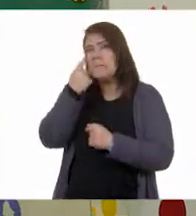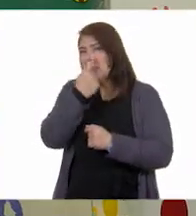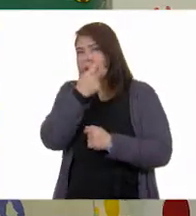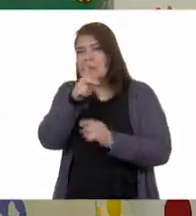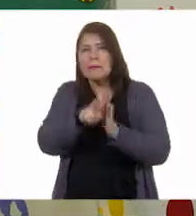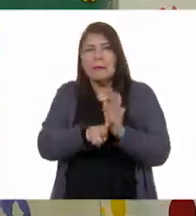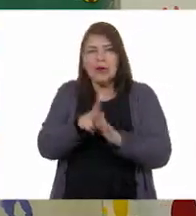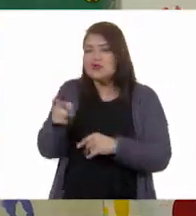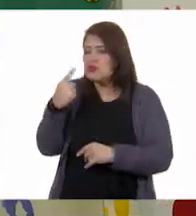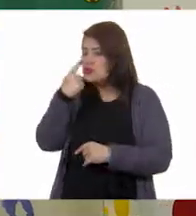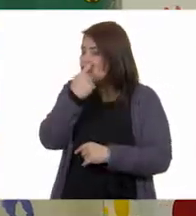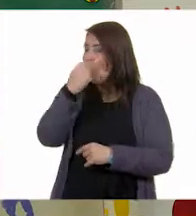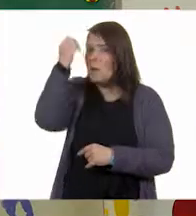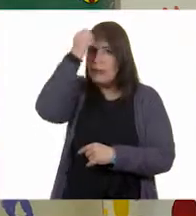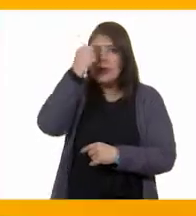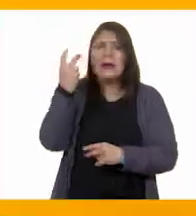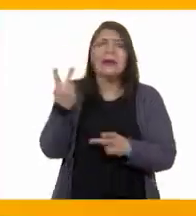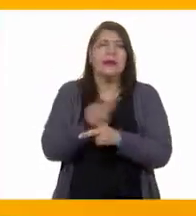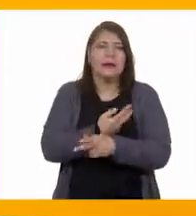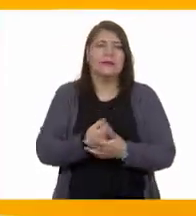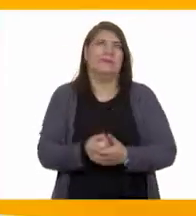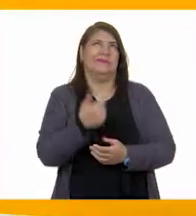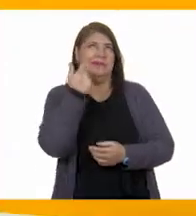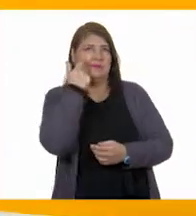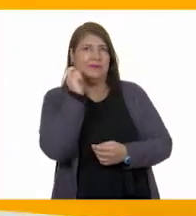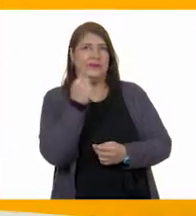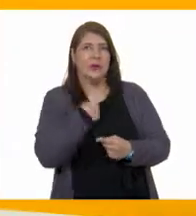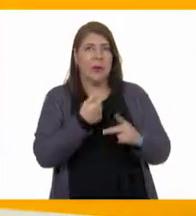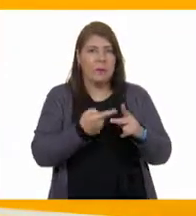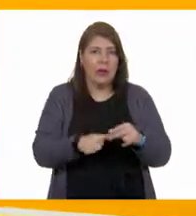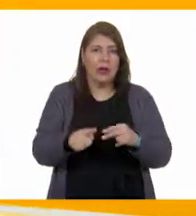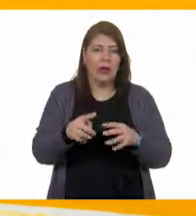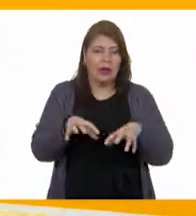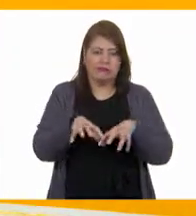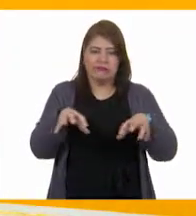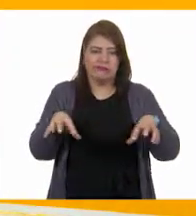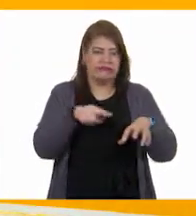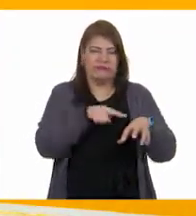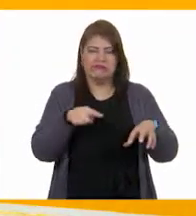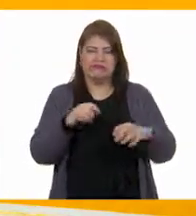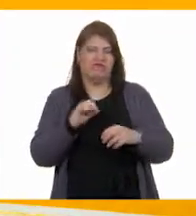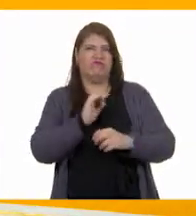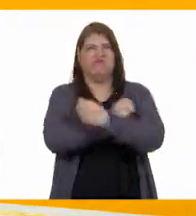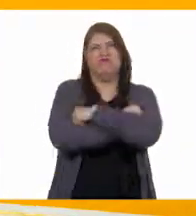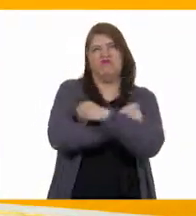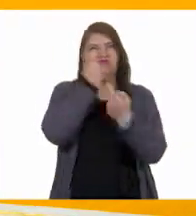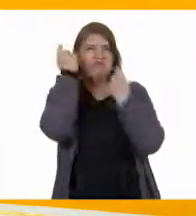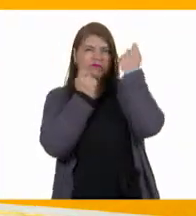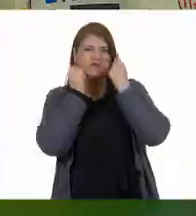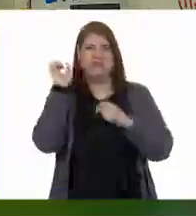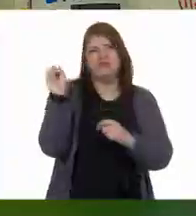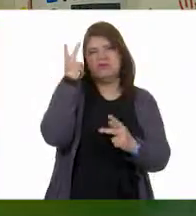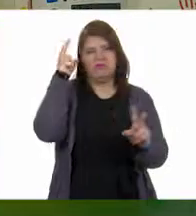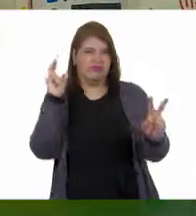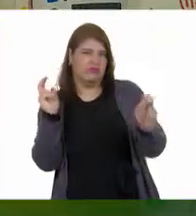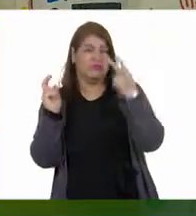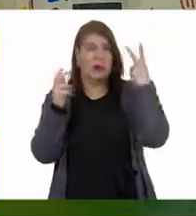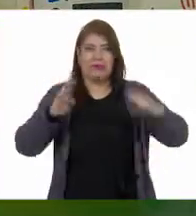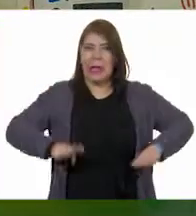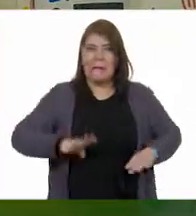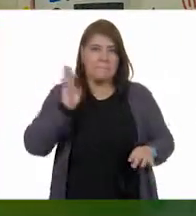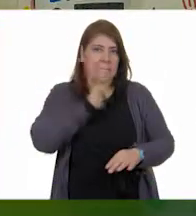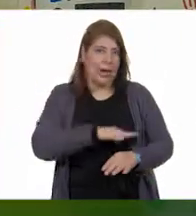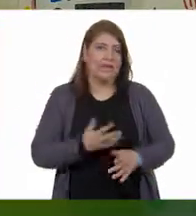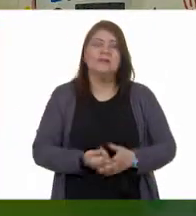¿Qué opinas al respecto? Bueno, al principio vi que tenían muy mala actitud, ¿verdad? Así es, Gloria.